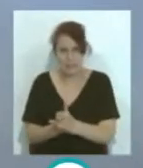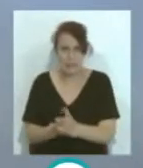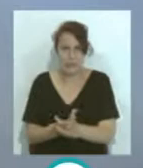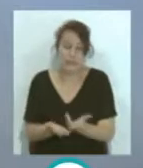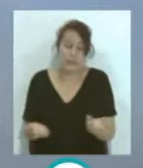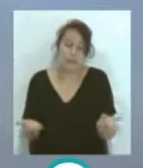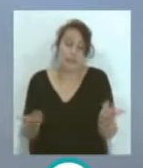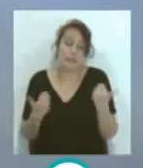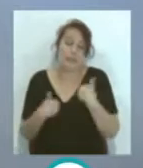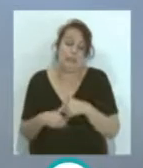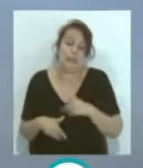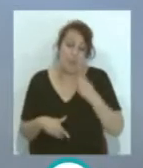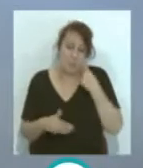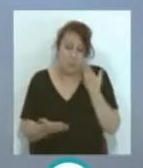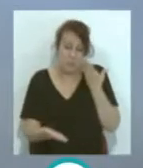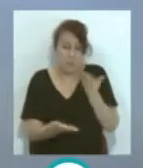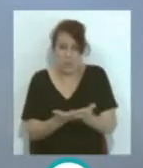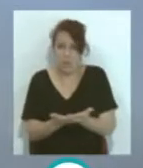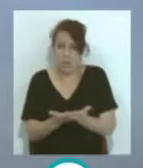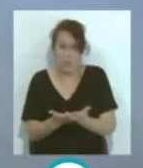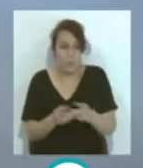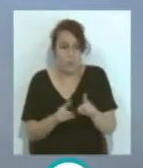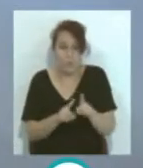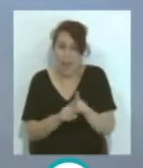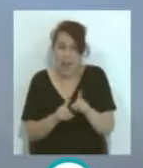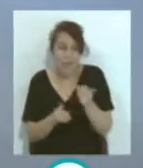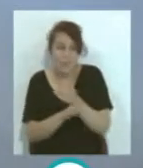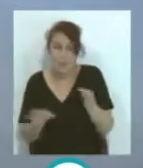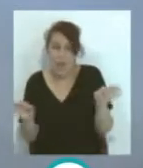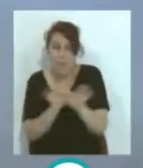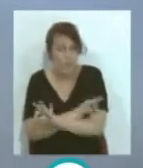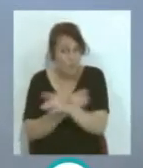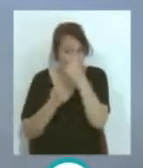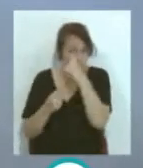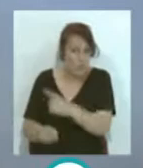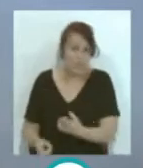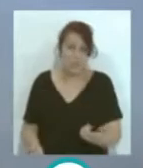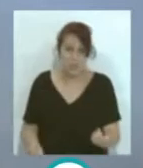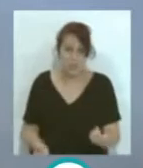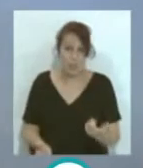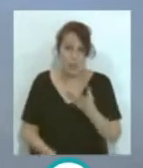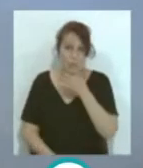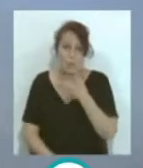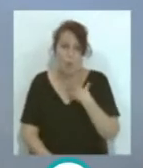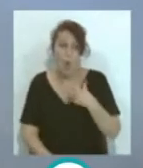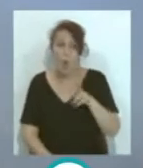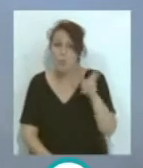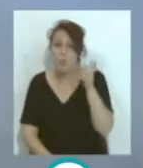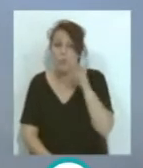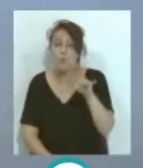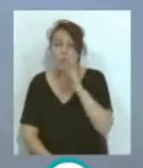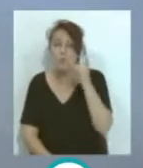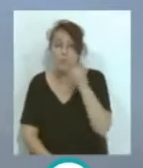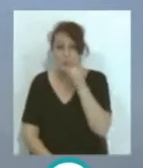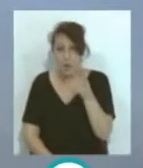se queda archi demostrado... ...que fue una equivocación suya... ...en la percepción de lo que dijo... ...porque